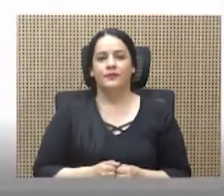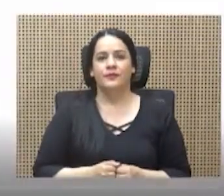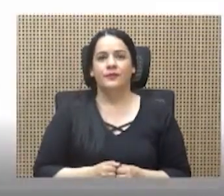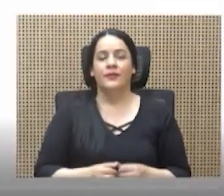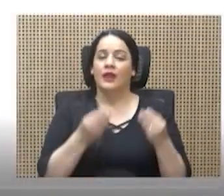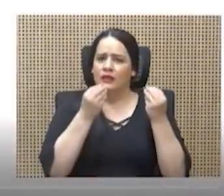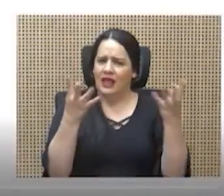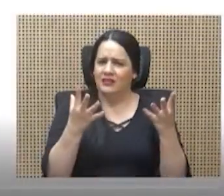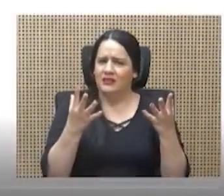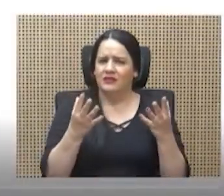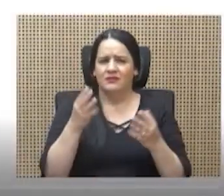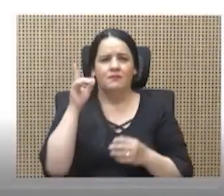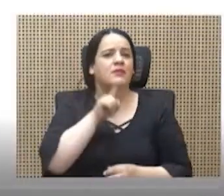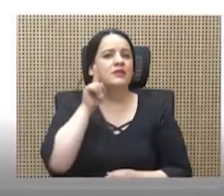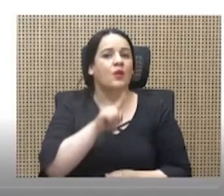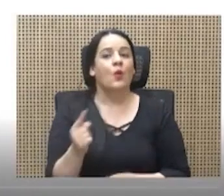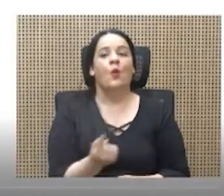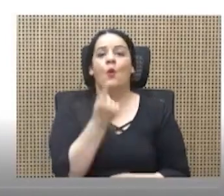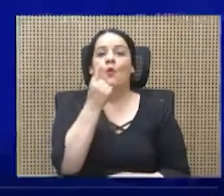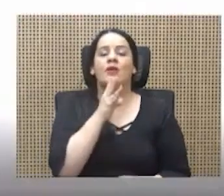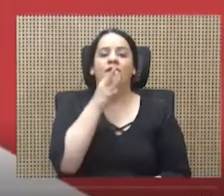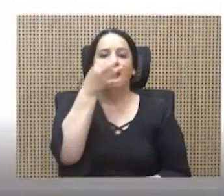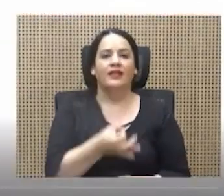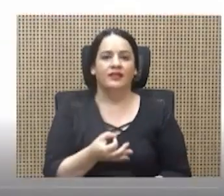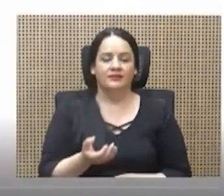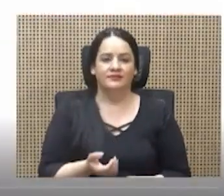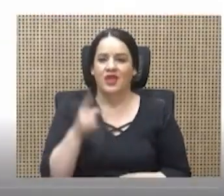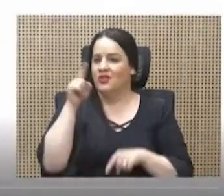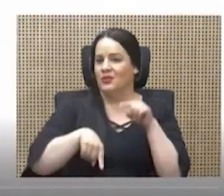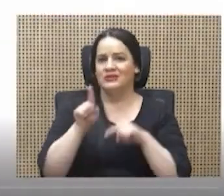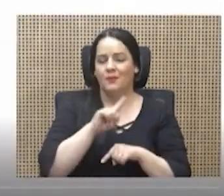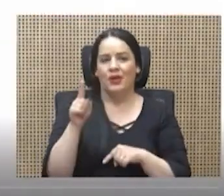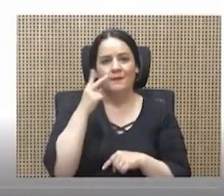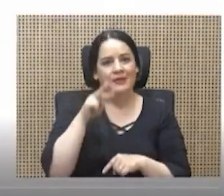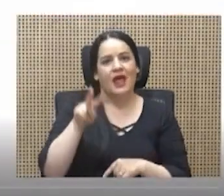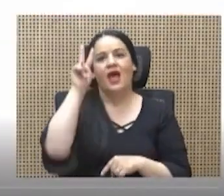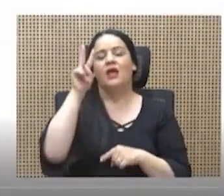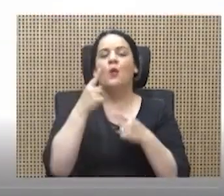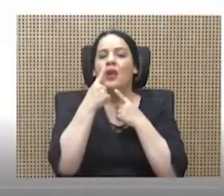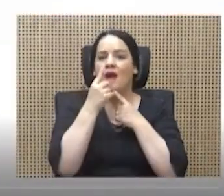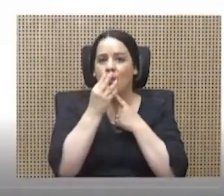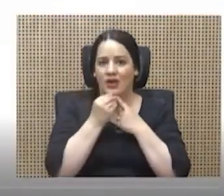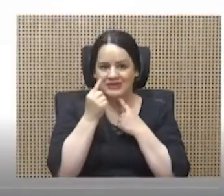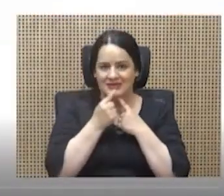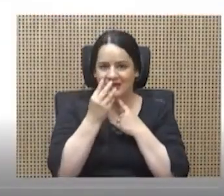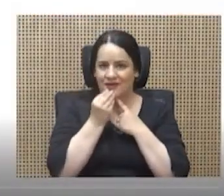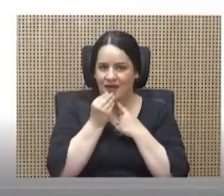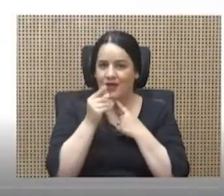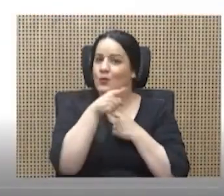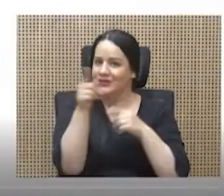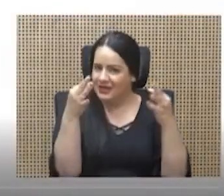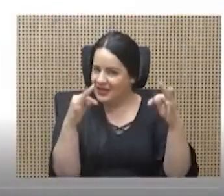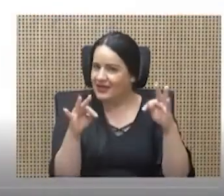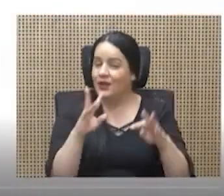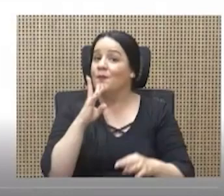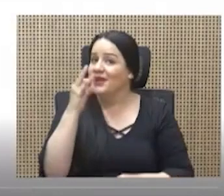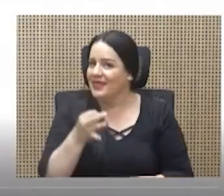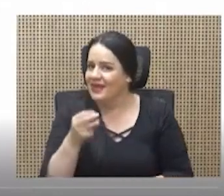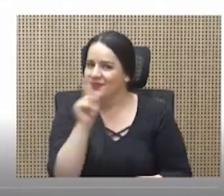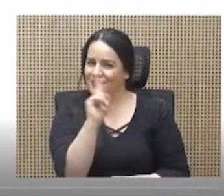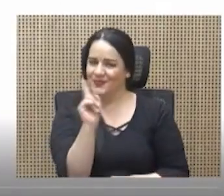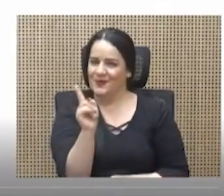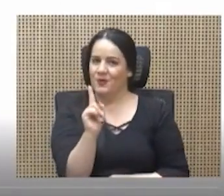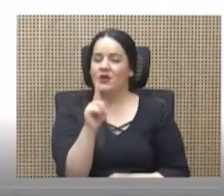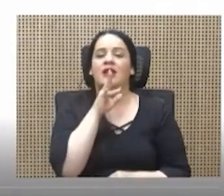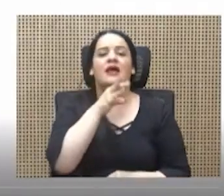Tantas mentiras y una sola realidad. No se puede mirar hacia arriba con la boca cerrada. Lo intentaron, ¿verdad? Pues no,